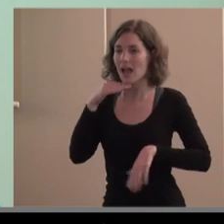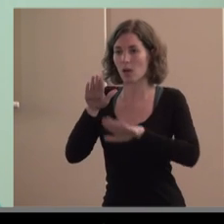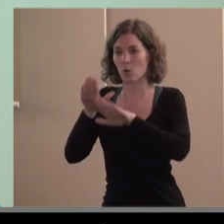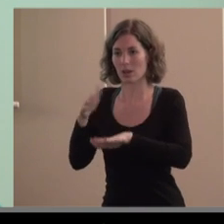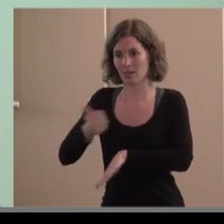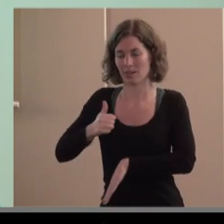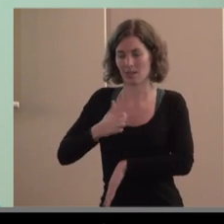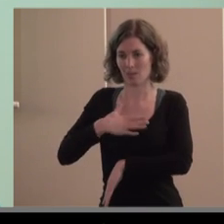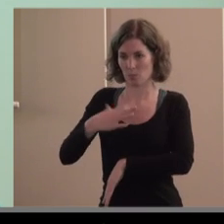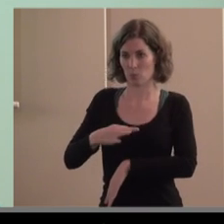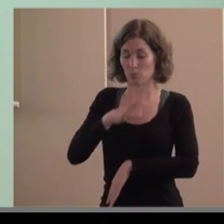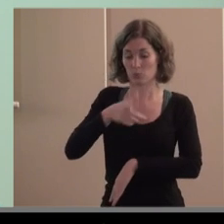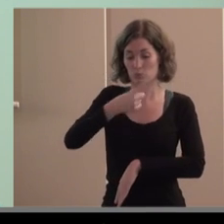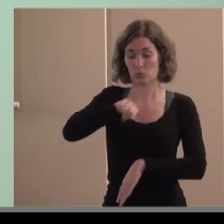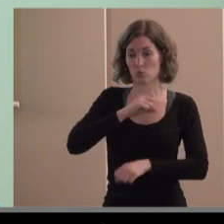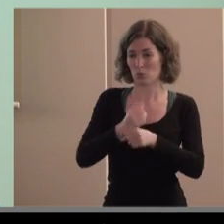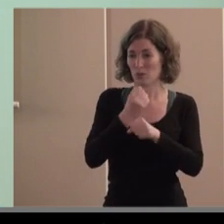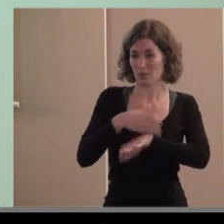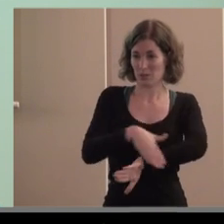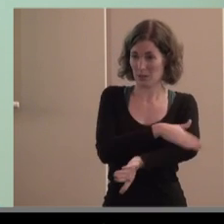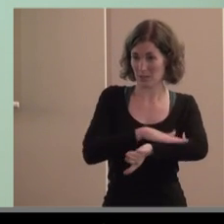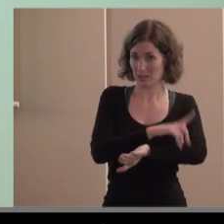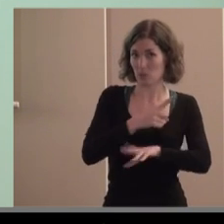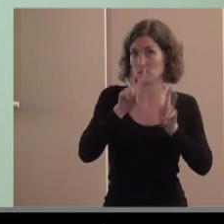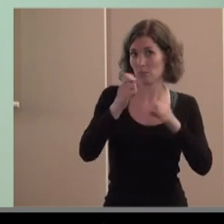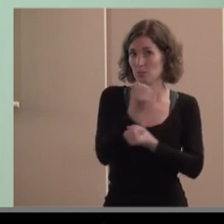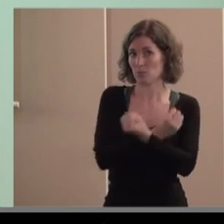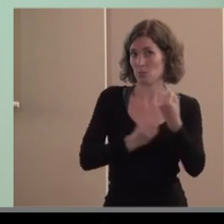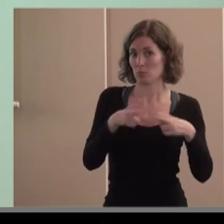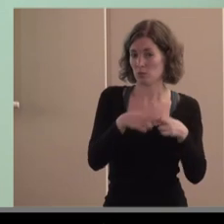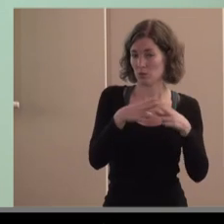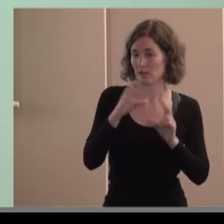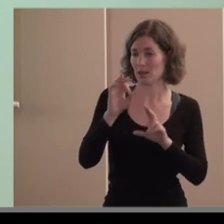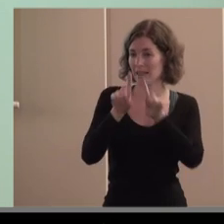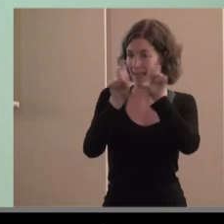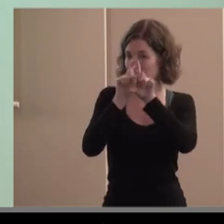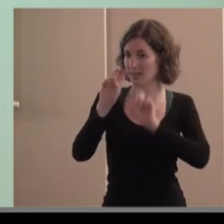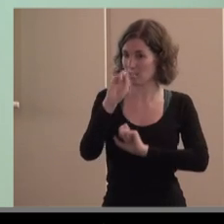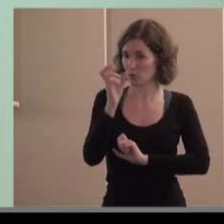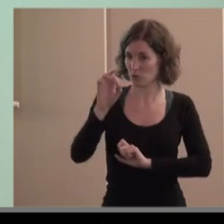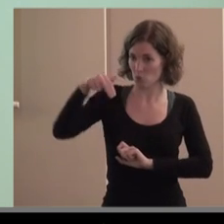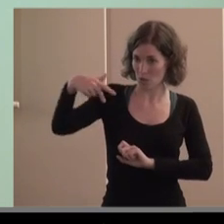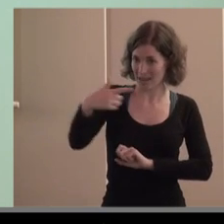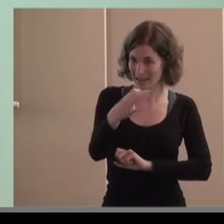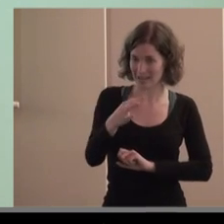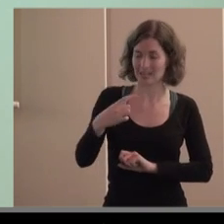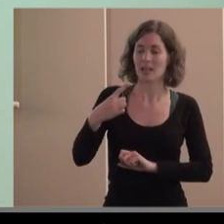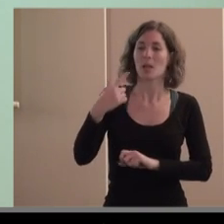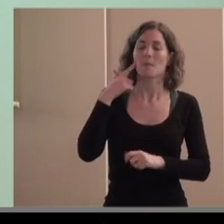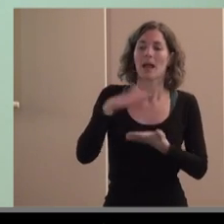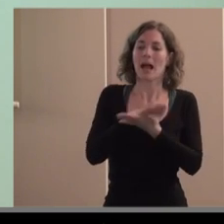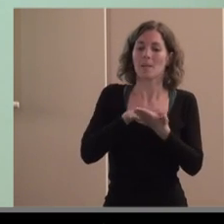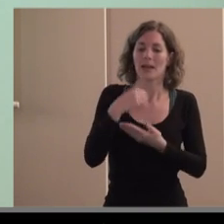Ministerio de ver desde la economía social y desde otro conjunto de entidades y de ONGs en que podríamos colaborar para ver que la empresa